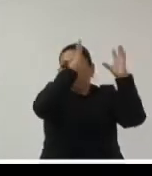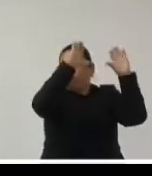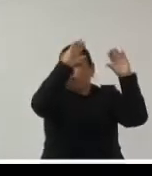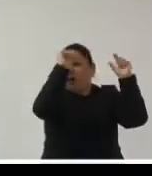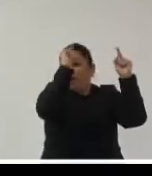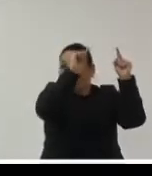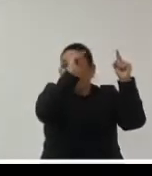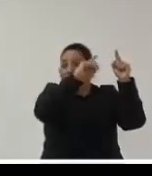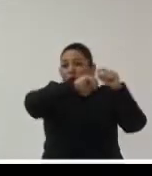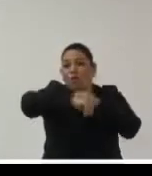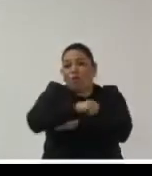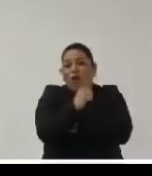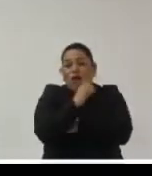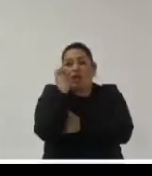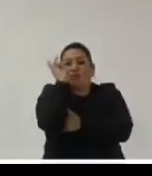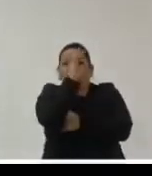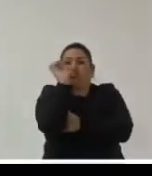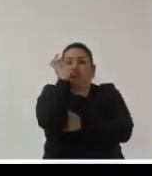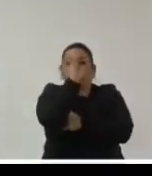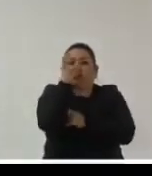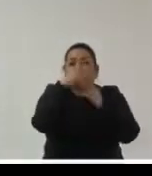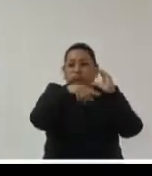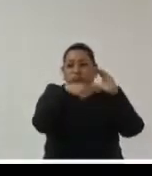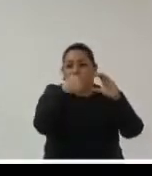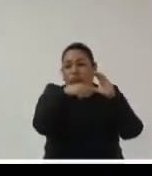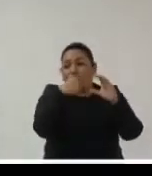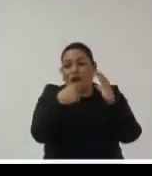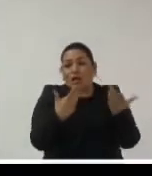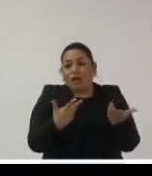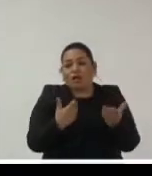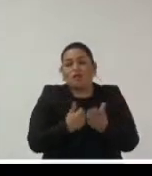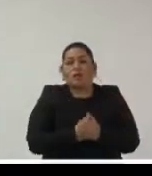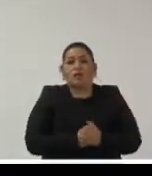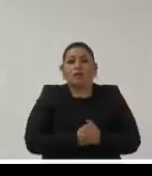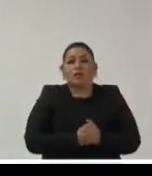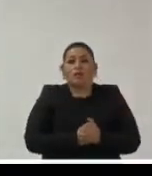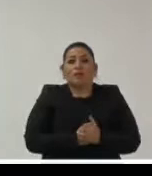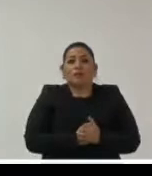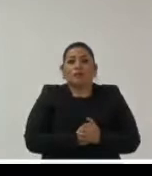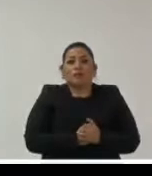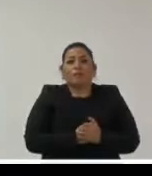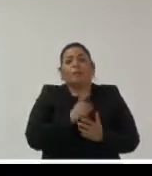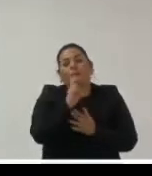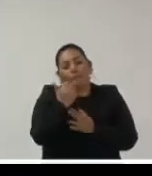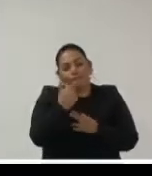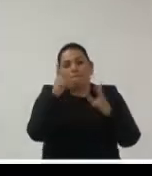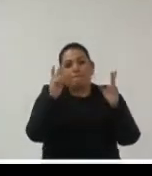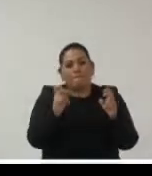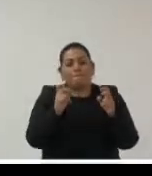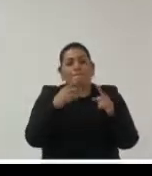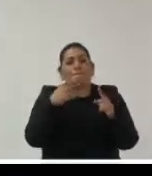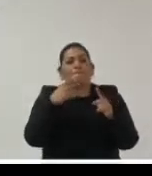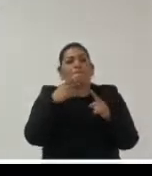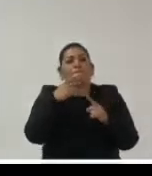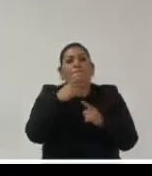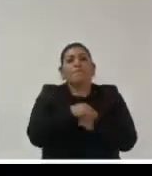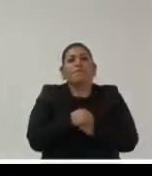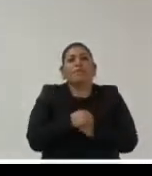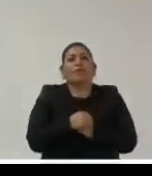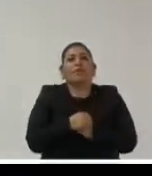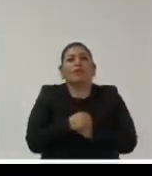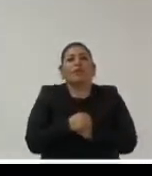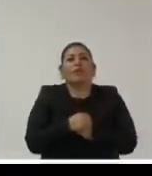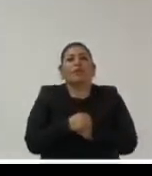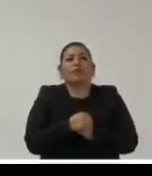día difícilmente podríamos garantizar por malas prácticas que son íntegras otro aspecto que tenemos que mirar es la trazabilidad